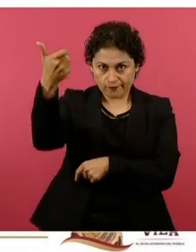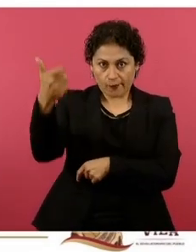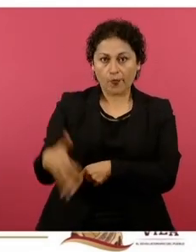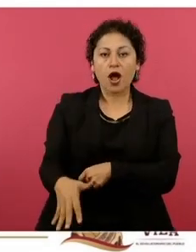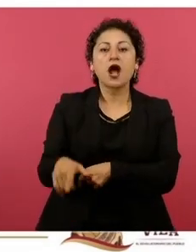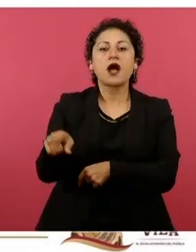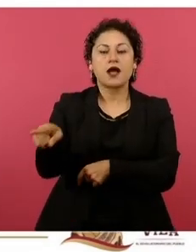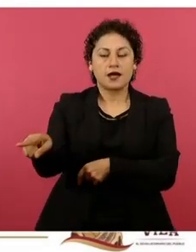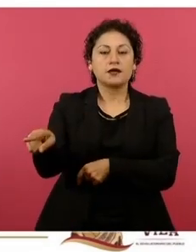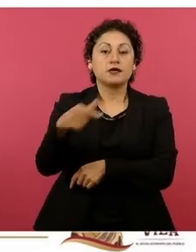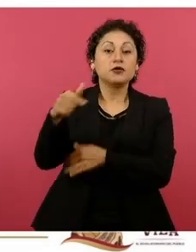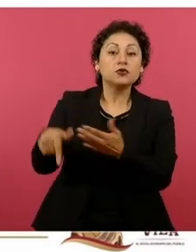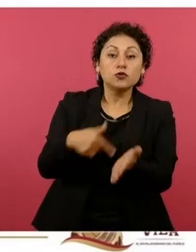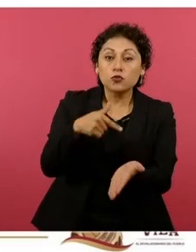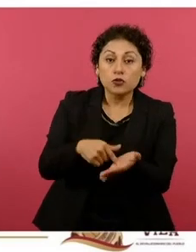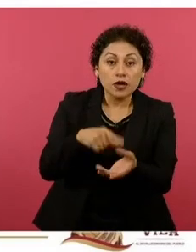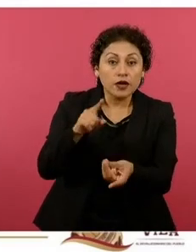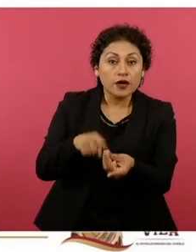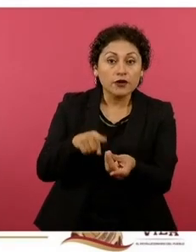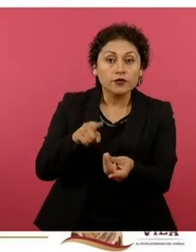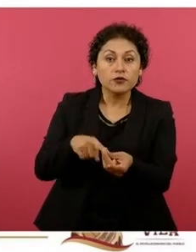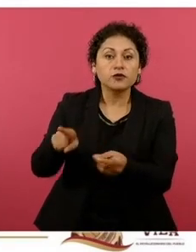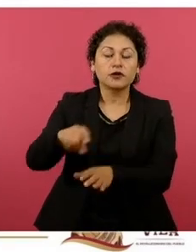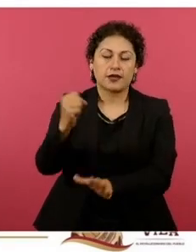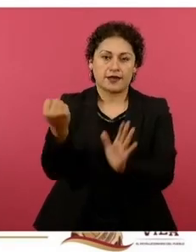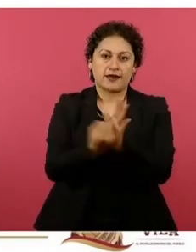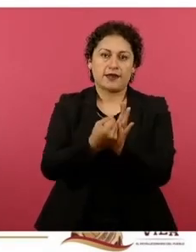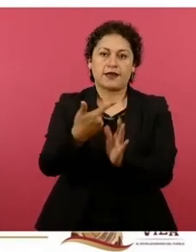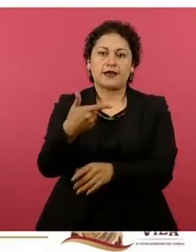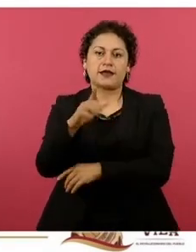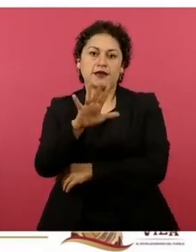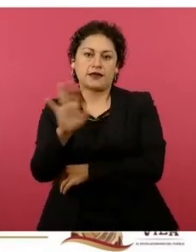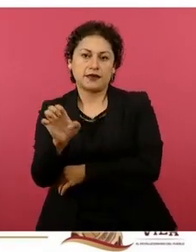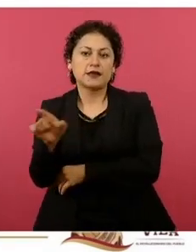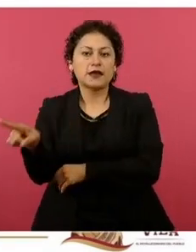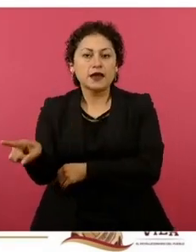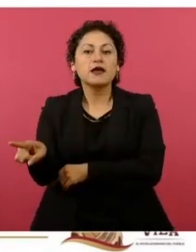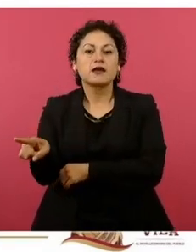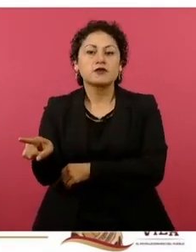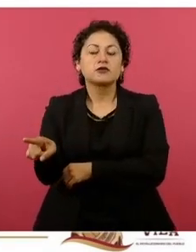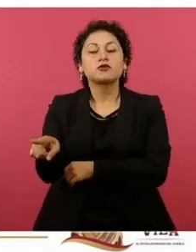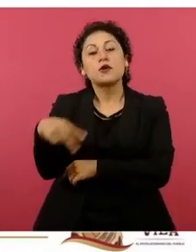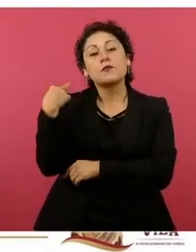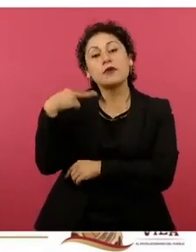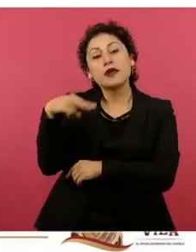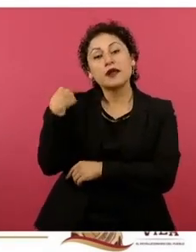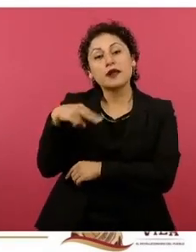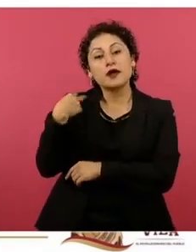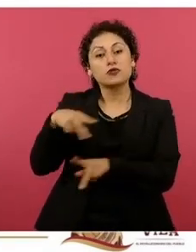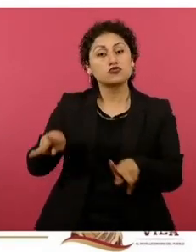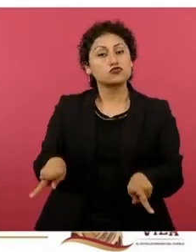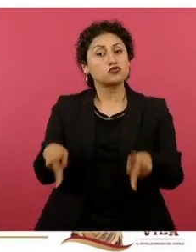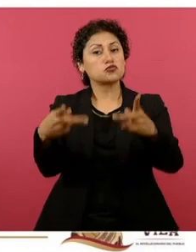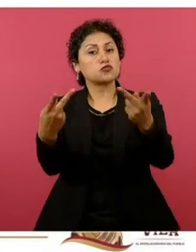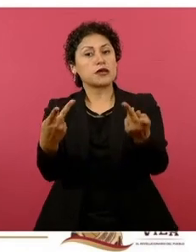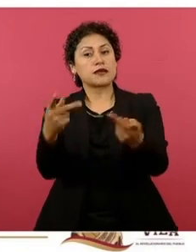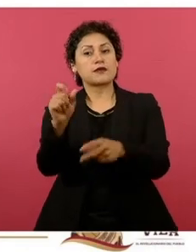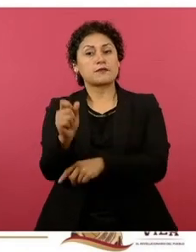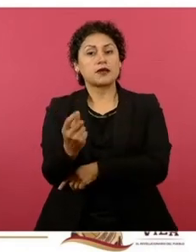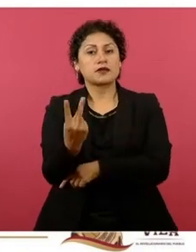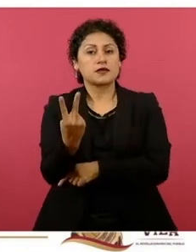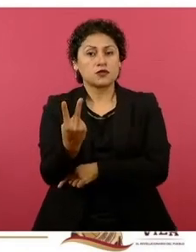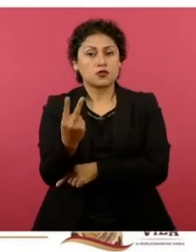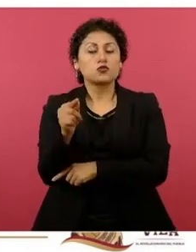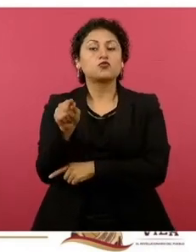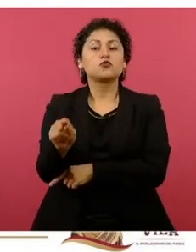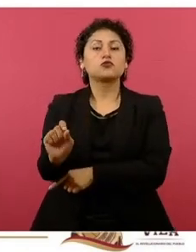margen de una gasolinera de la franquicia G500 en Medellín de Bravo, Veracruz. Un precio al público de 22 pesos